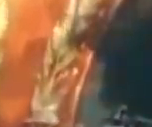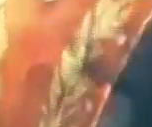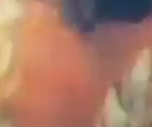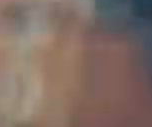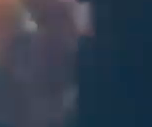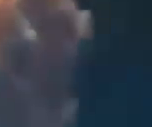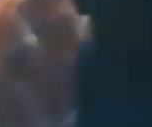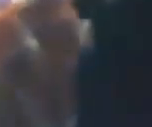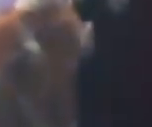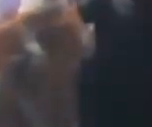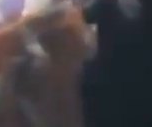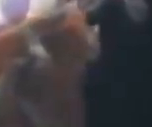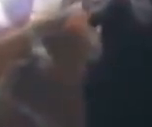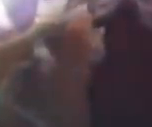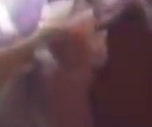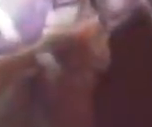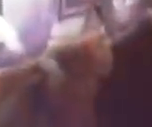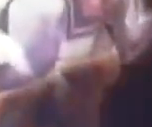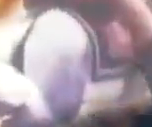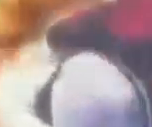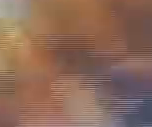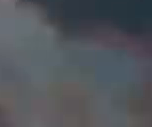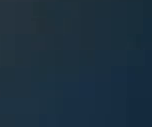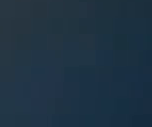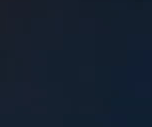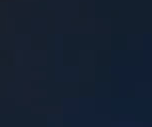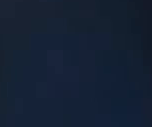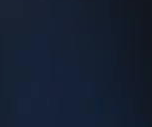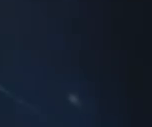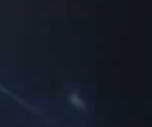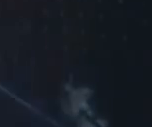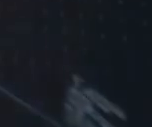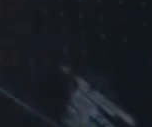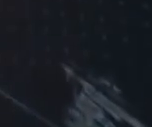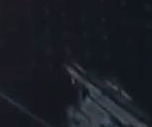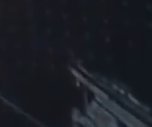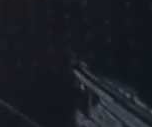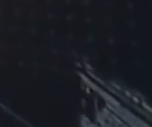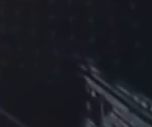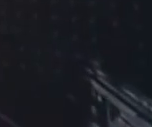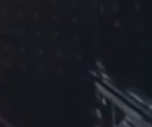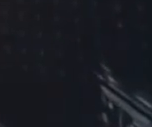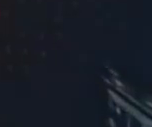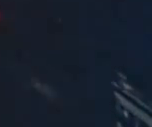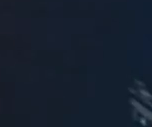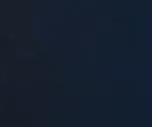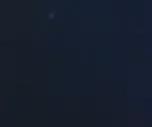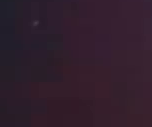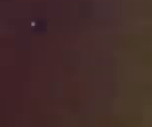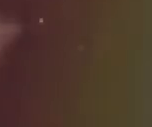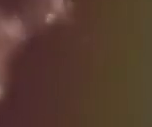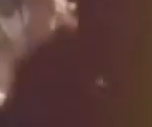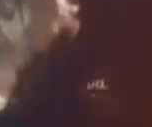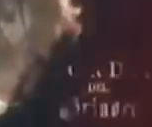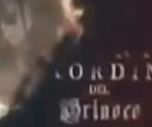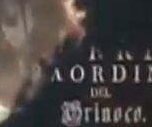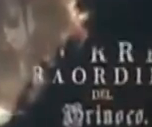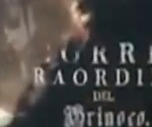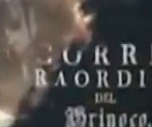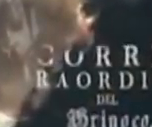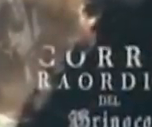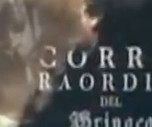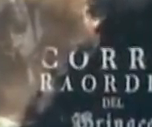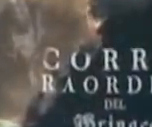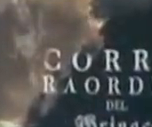respeto en el año bicentenario de la gloriosa batalla de Carabobo el orgullo patrio es inalcanzable